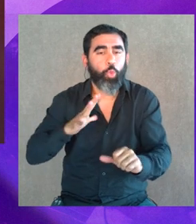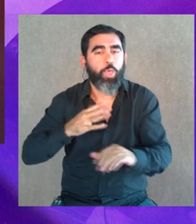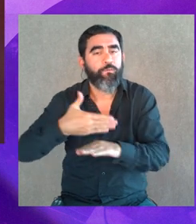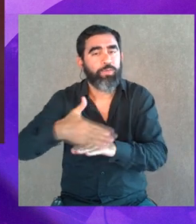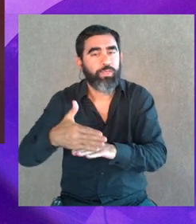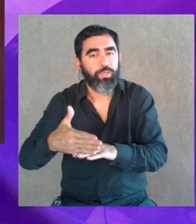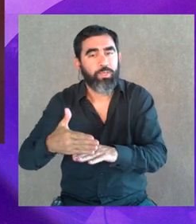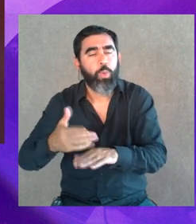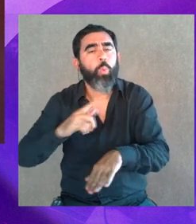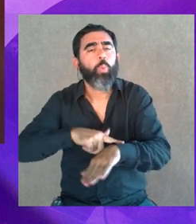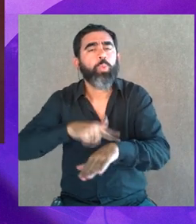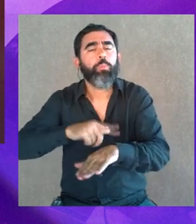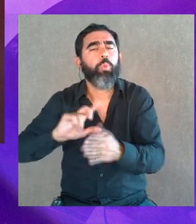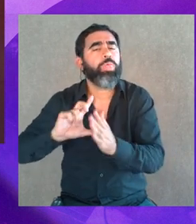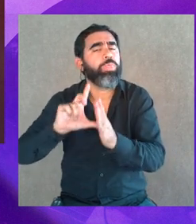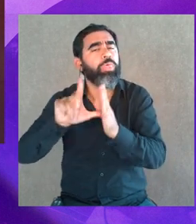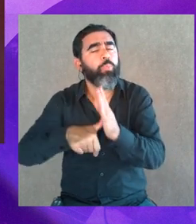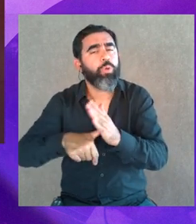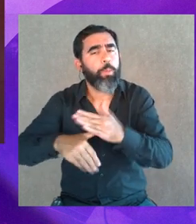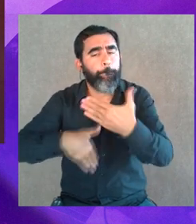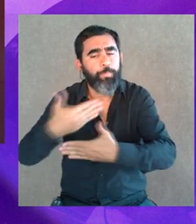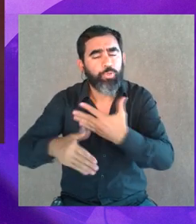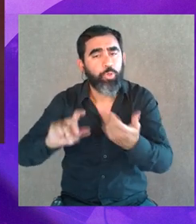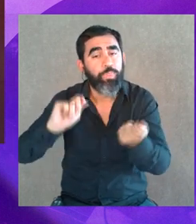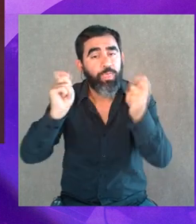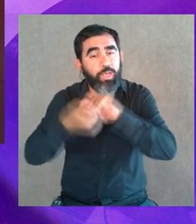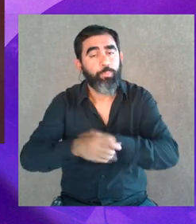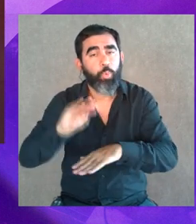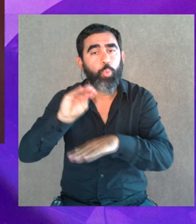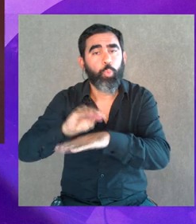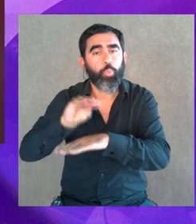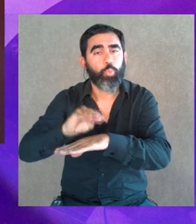¿y cuánto tiempo llevan estos procesos de cambios culturales?